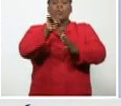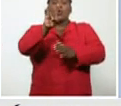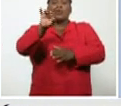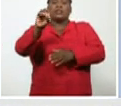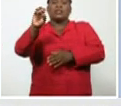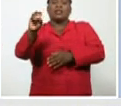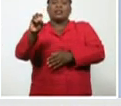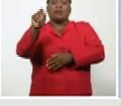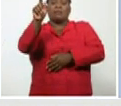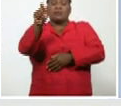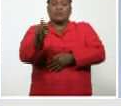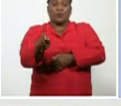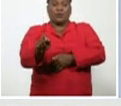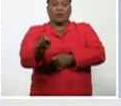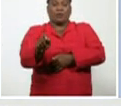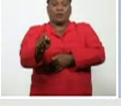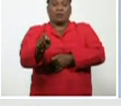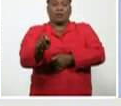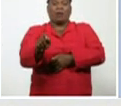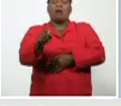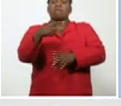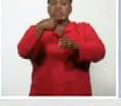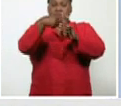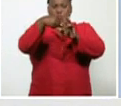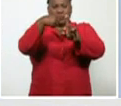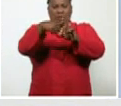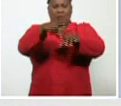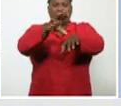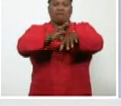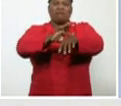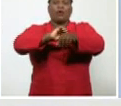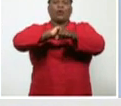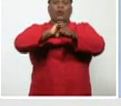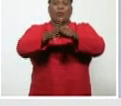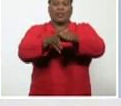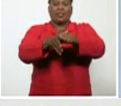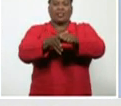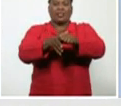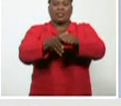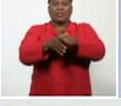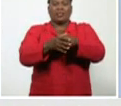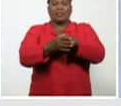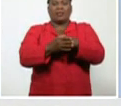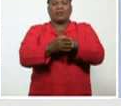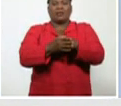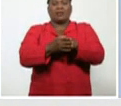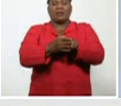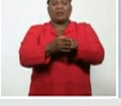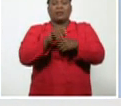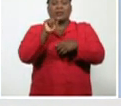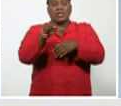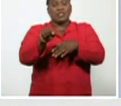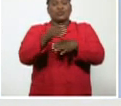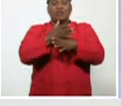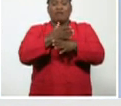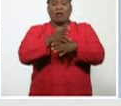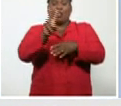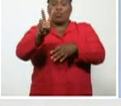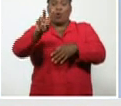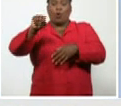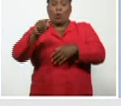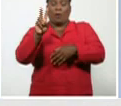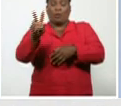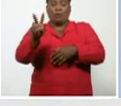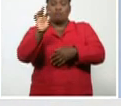con positivas a la COVID-19. Esto representa el 2,2%.